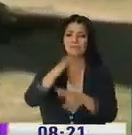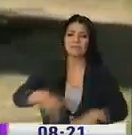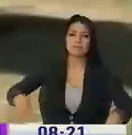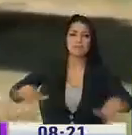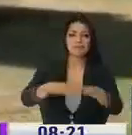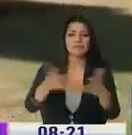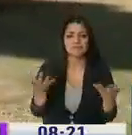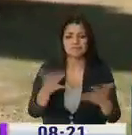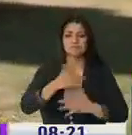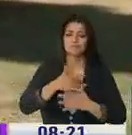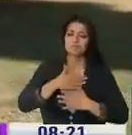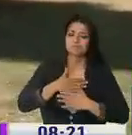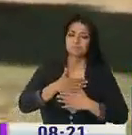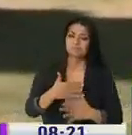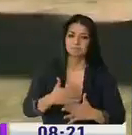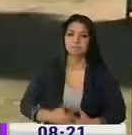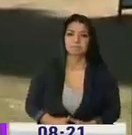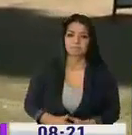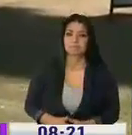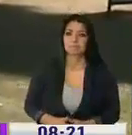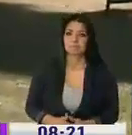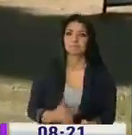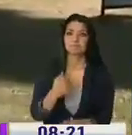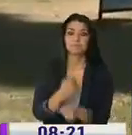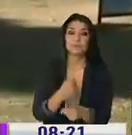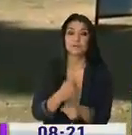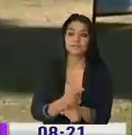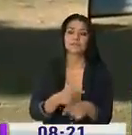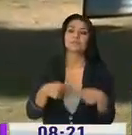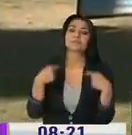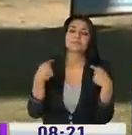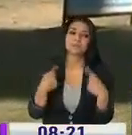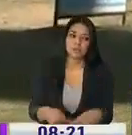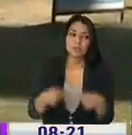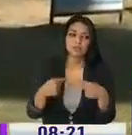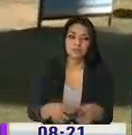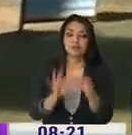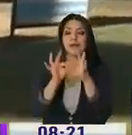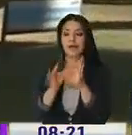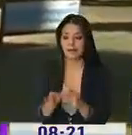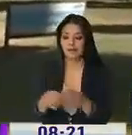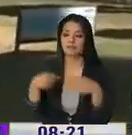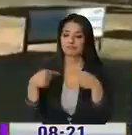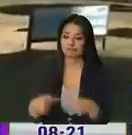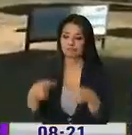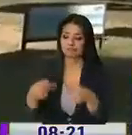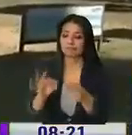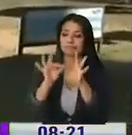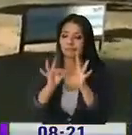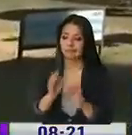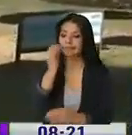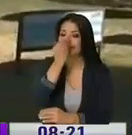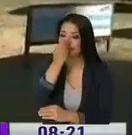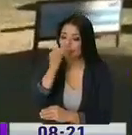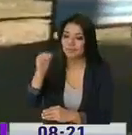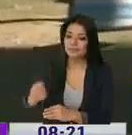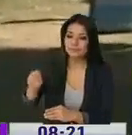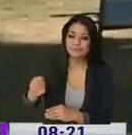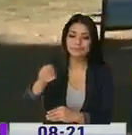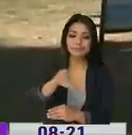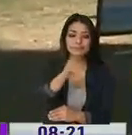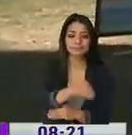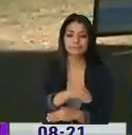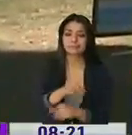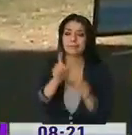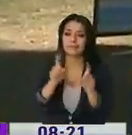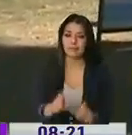hace que nosotros tengamos que reponer todas las plantas de aquí, de la Plaza Grande específicamente.